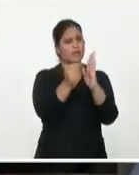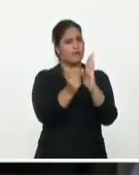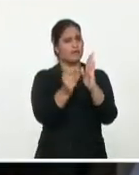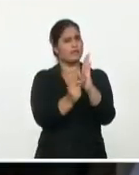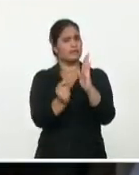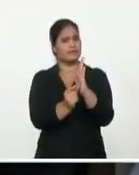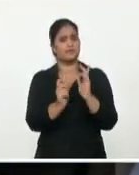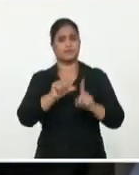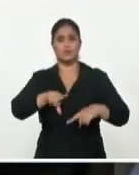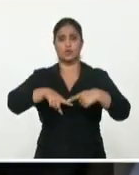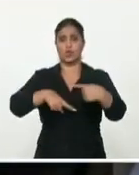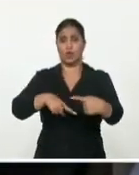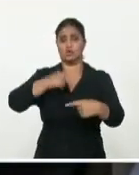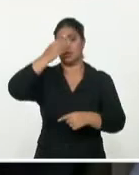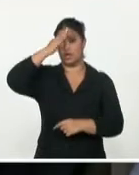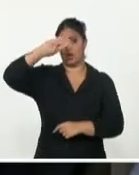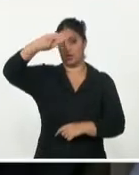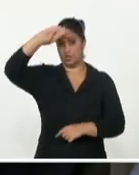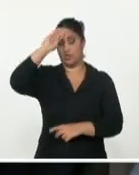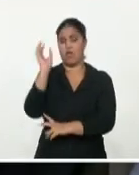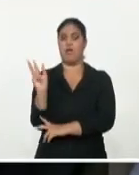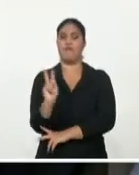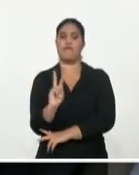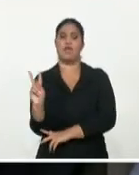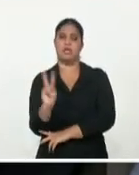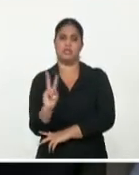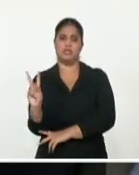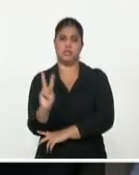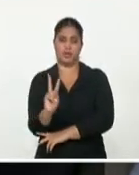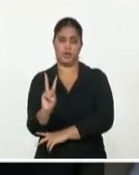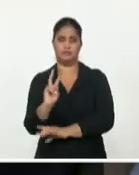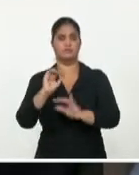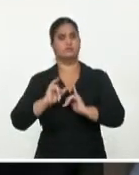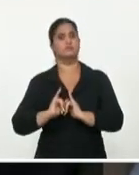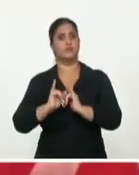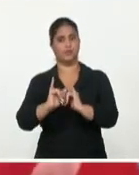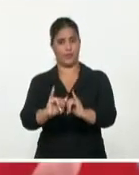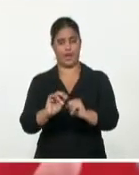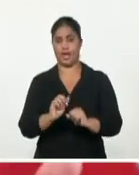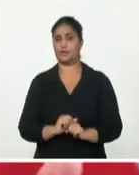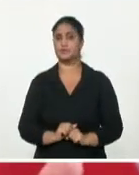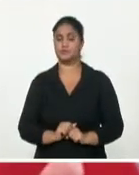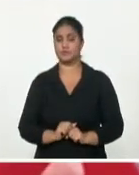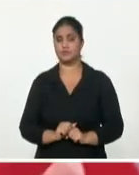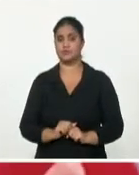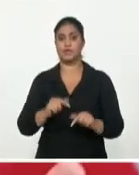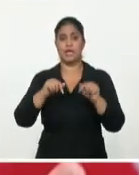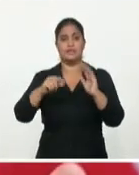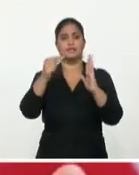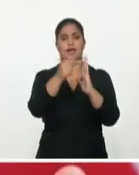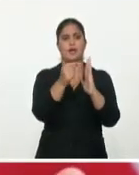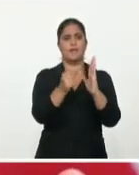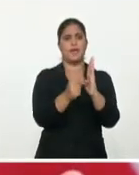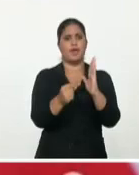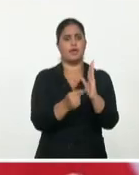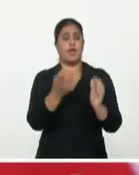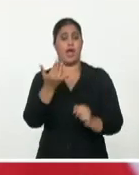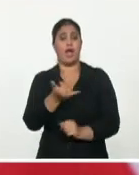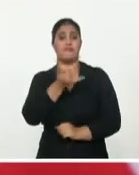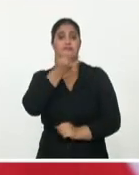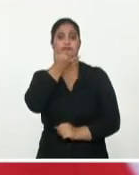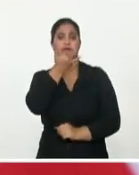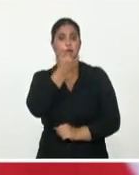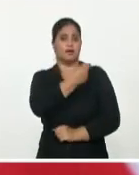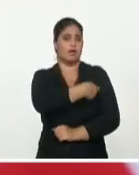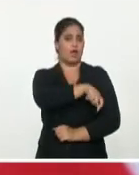Además, restablecería los servicios consulares y favorecería la reunificación familiar. Estas medidas afectan al pueblo cubano y se